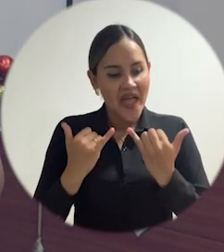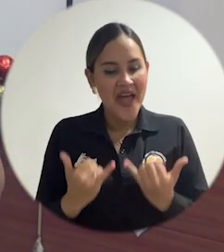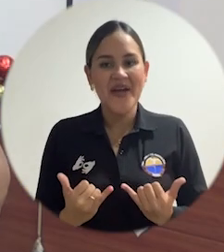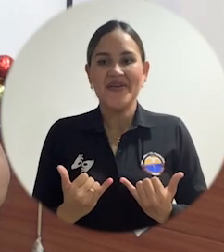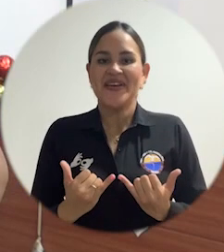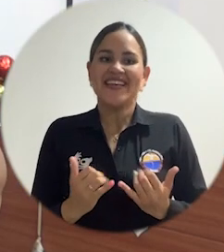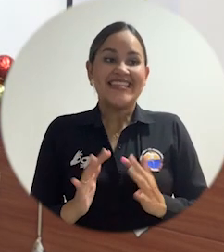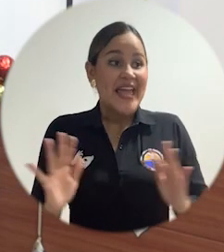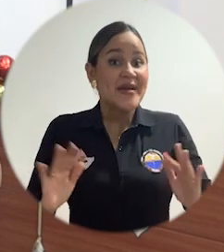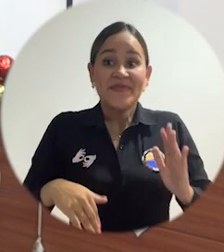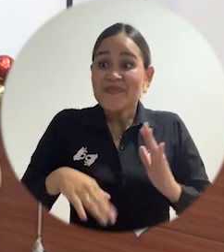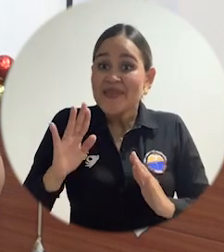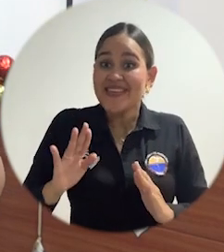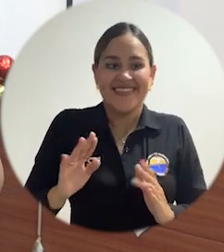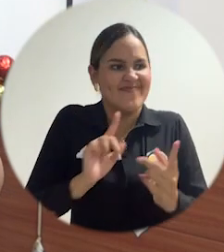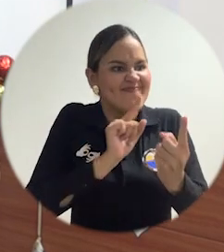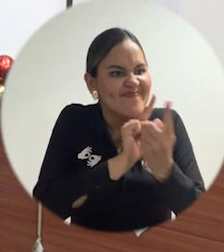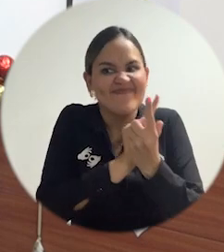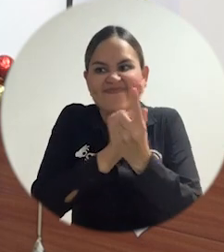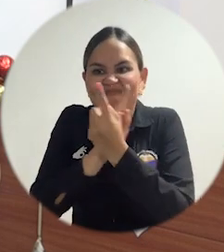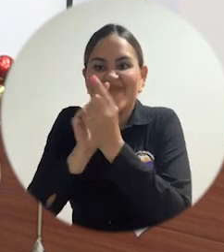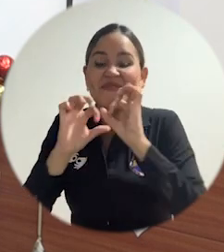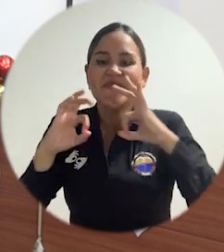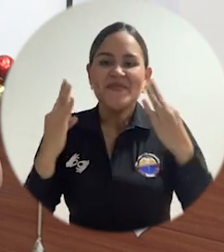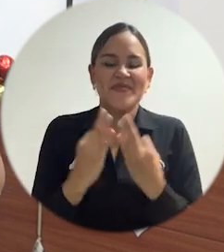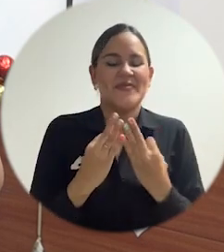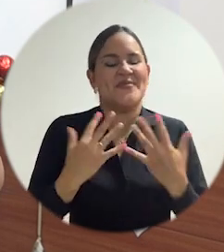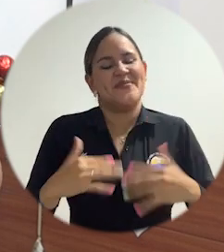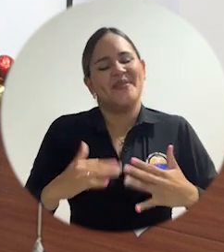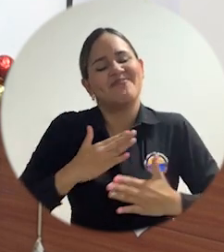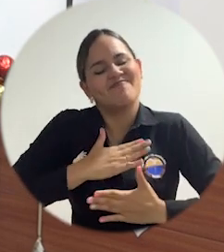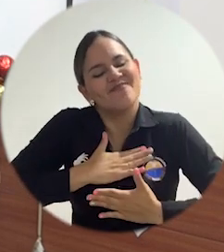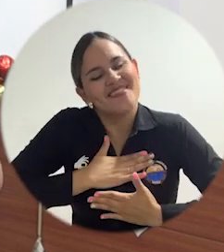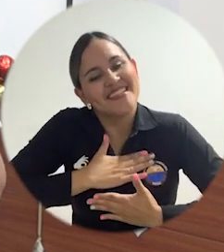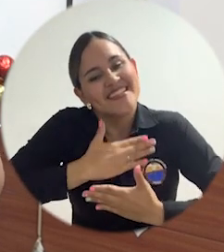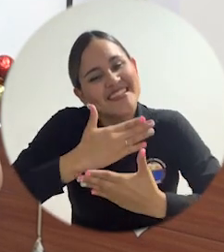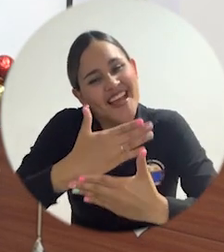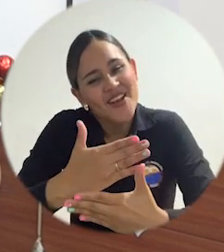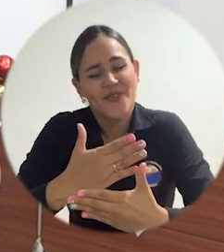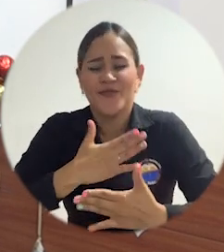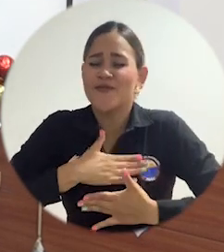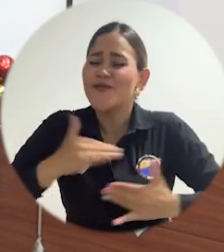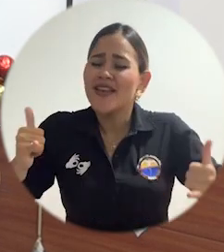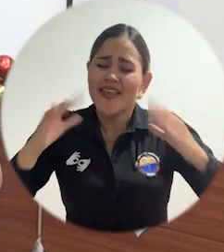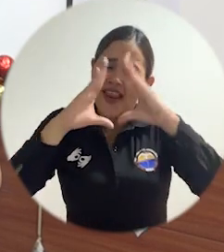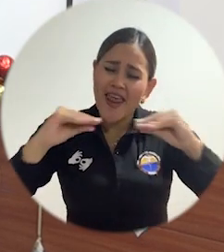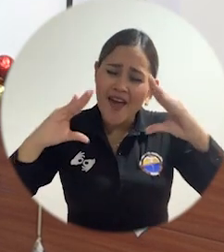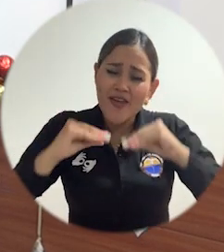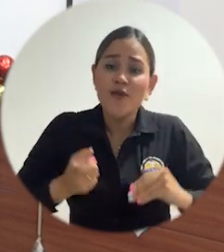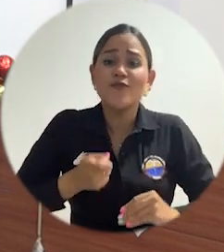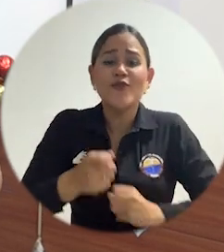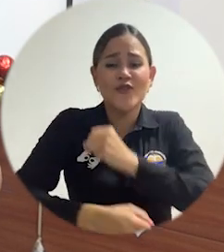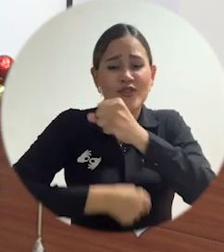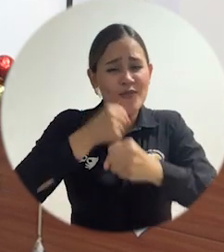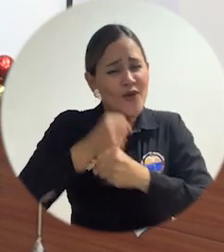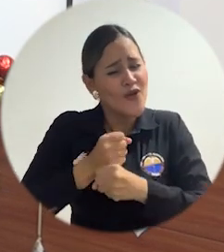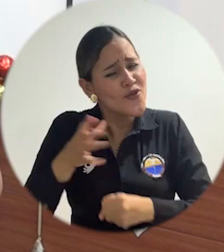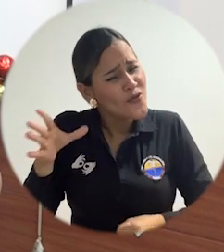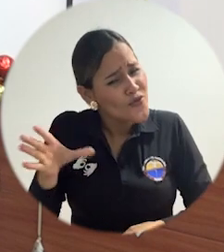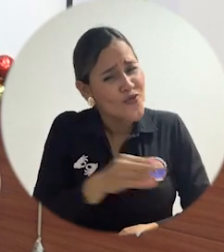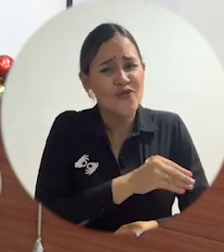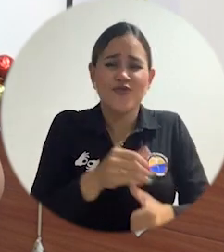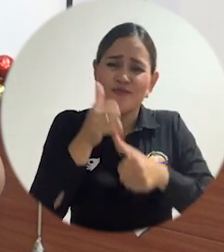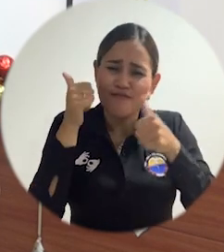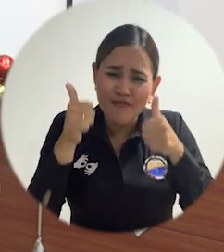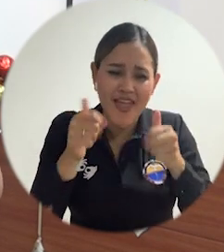En esta época de reencuentro con la familia, quiero expresarles mi saludo de Feliz Navidad, de próspero año para